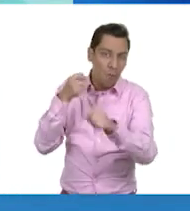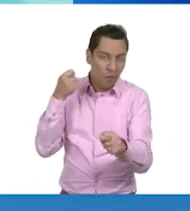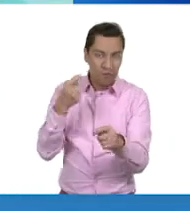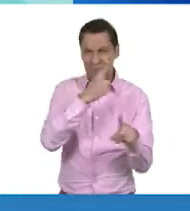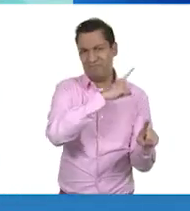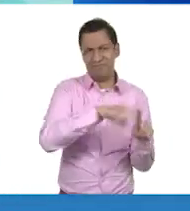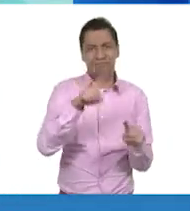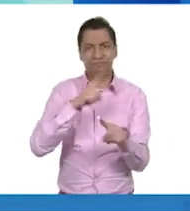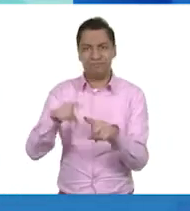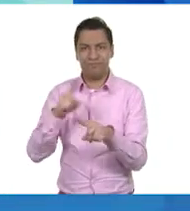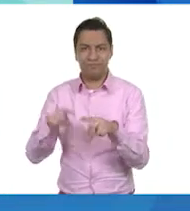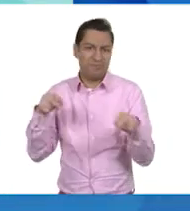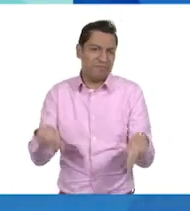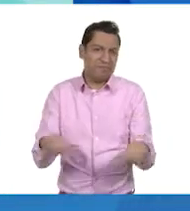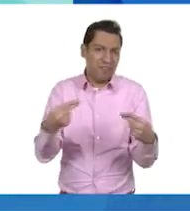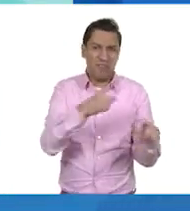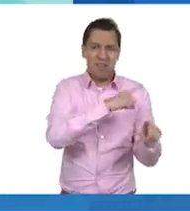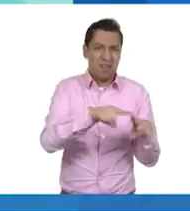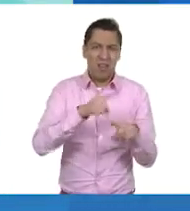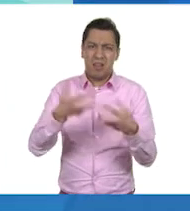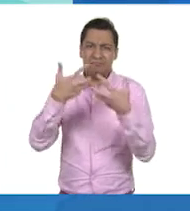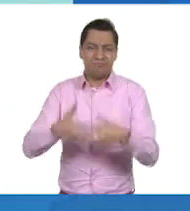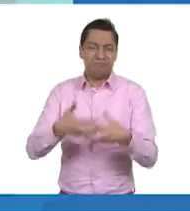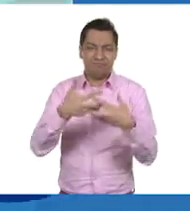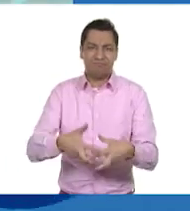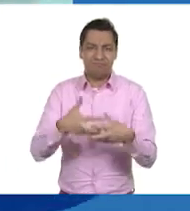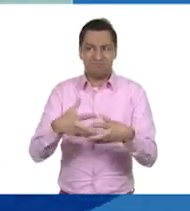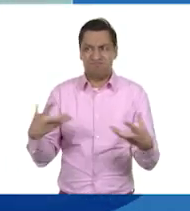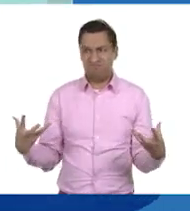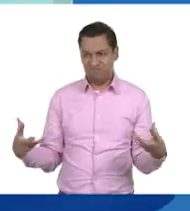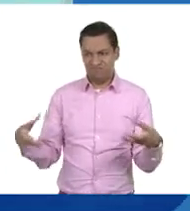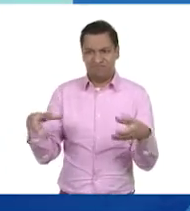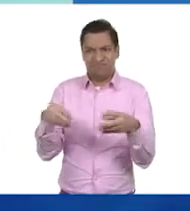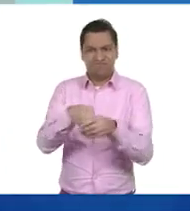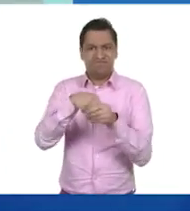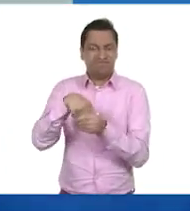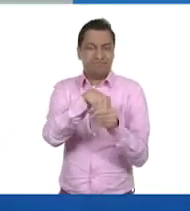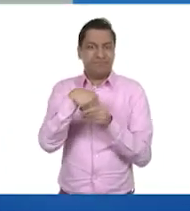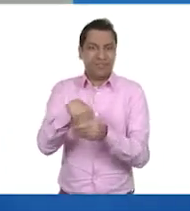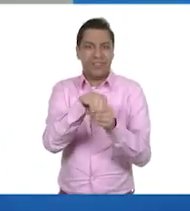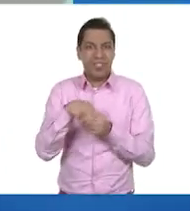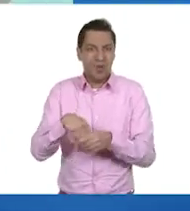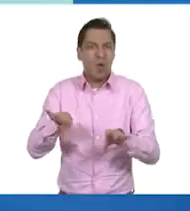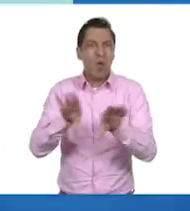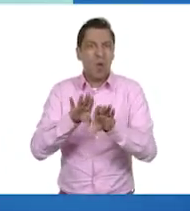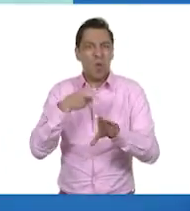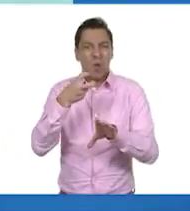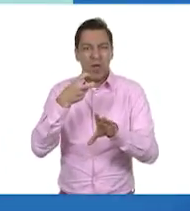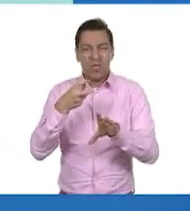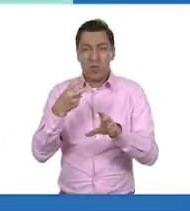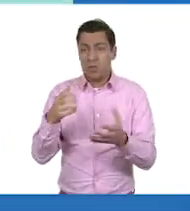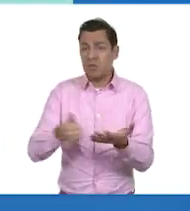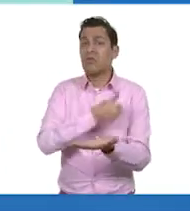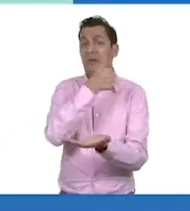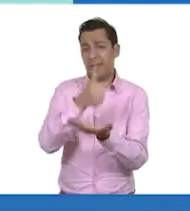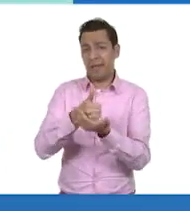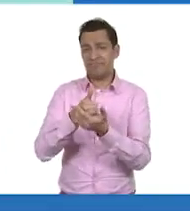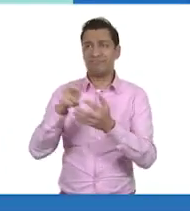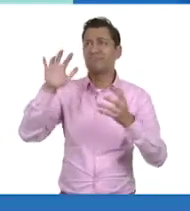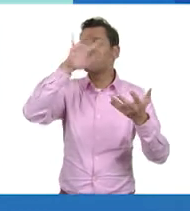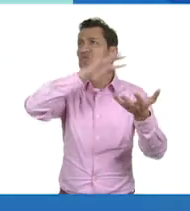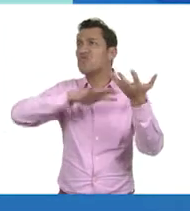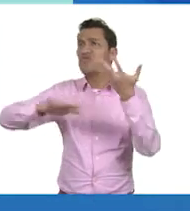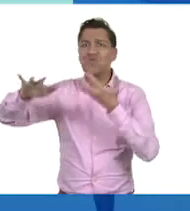servicios, el comercio y la industria. La conjunción de estas actividades y los patrones de consumo en las zonas urbanas